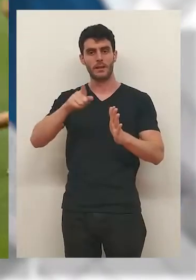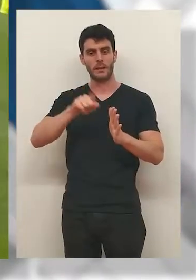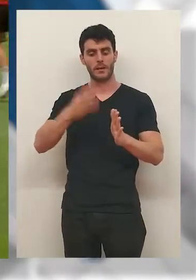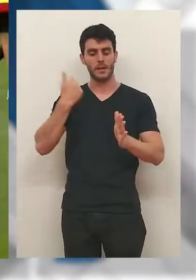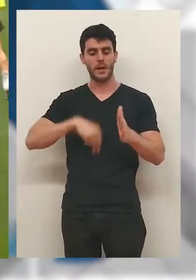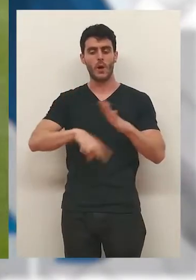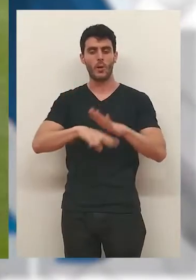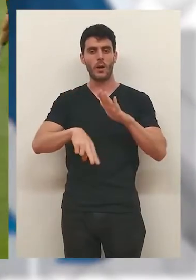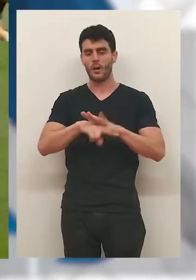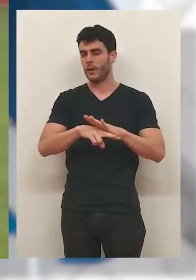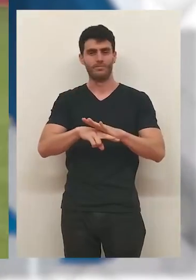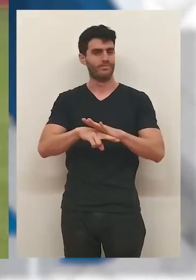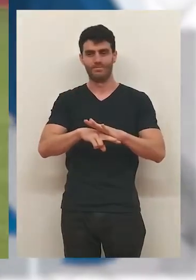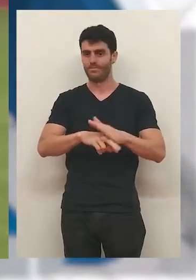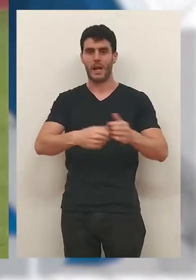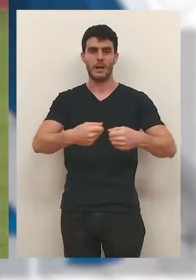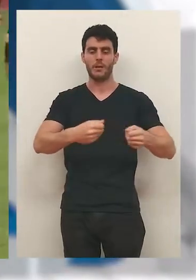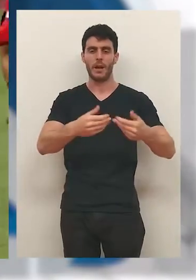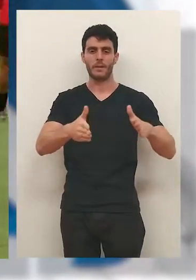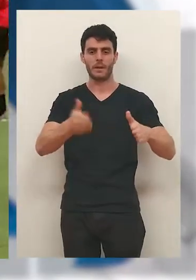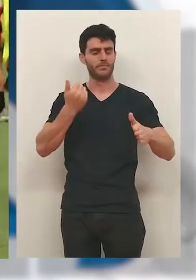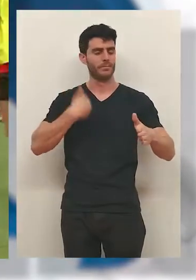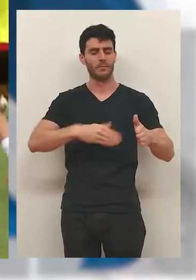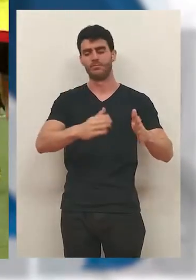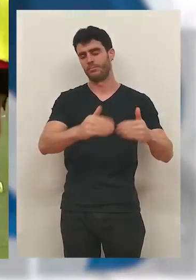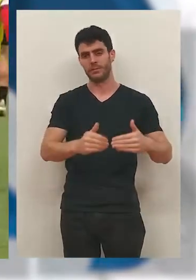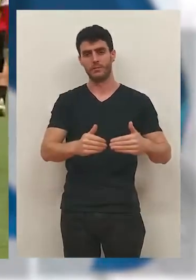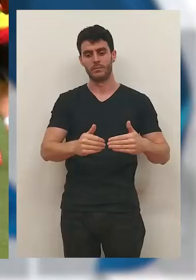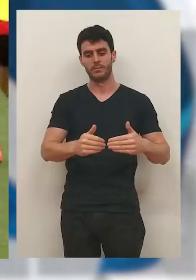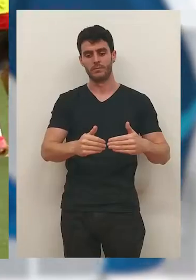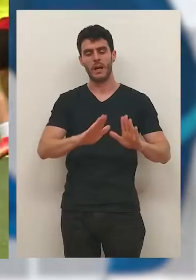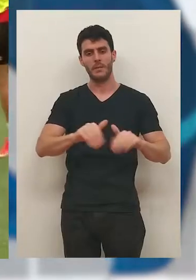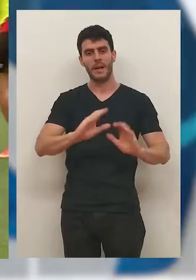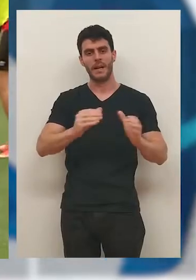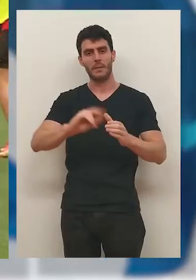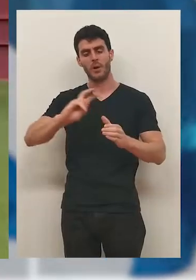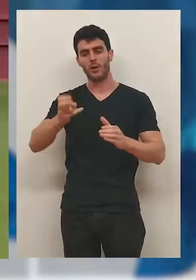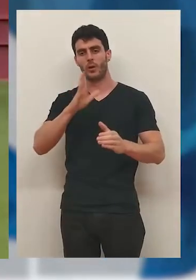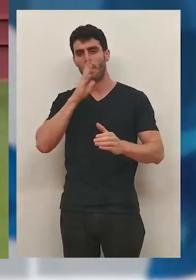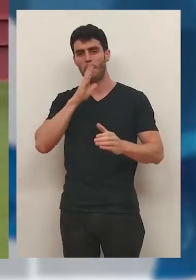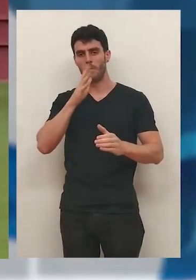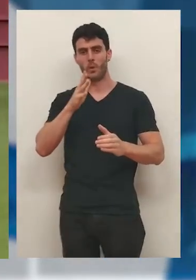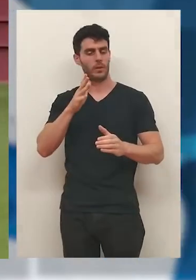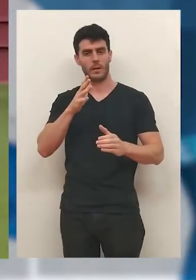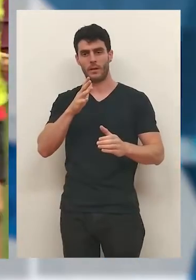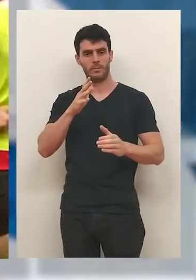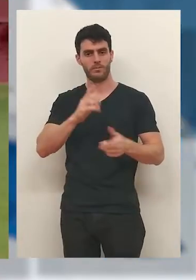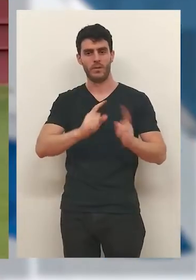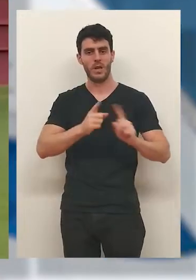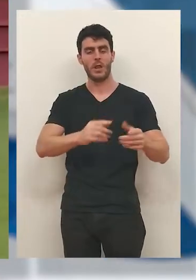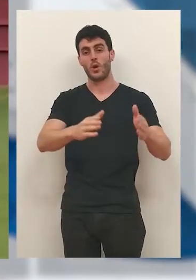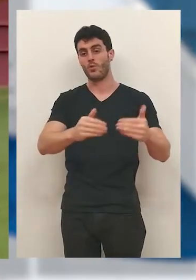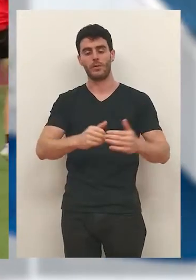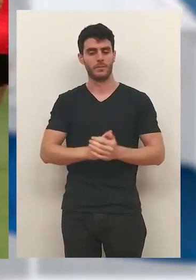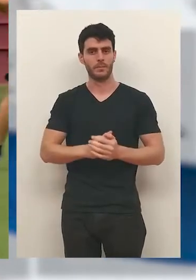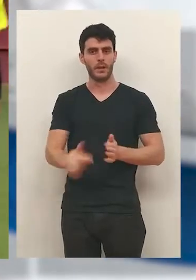año más se llega tarde y ya se han dejado escapar jugadores con los que había negociaciones abiertas y que han terminado recalando en otros equipos ante la